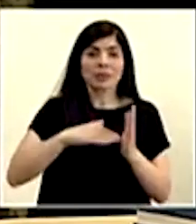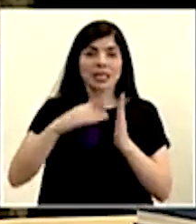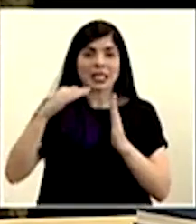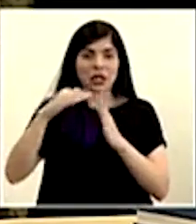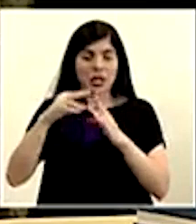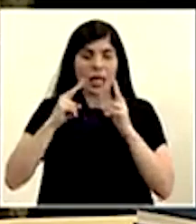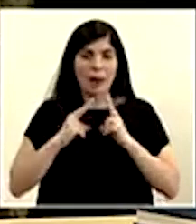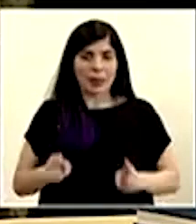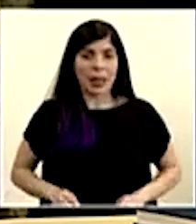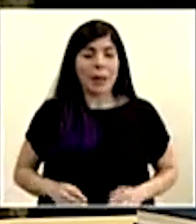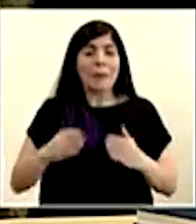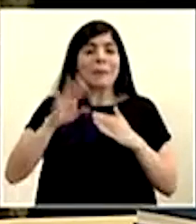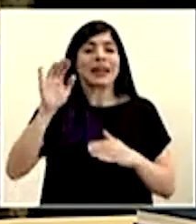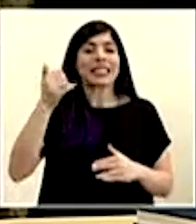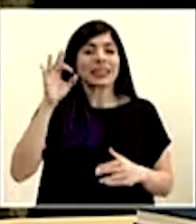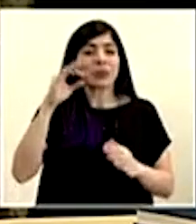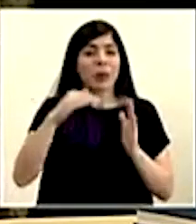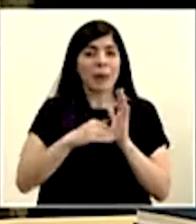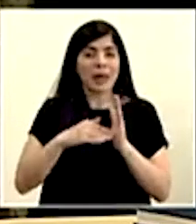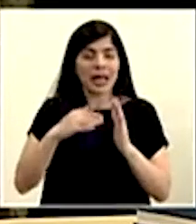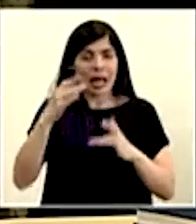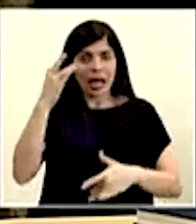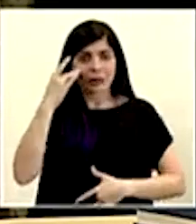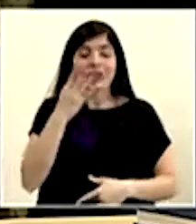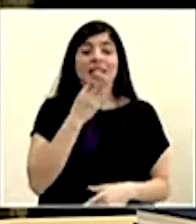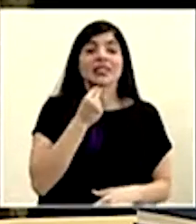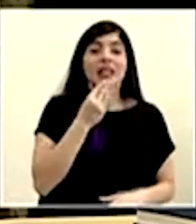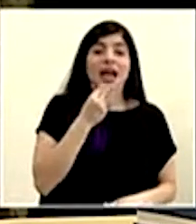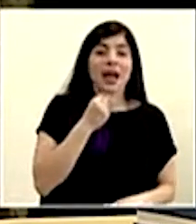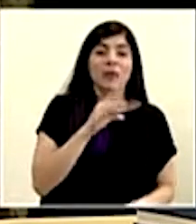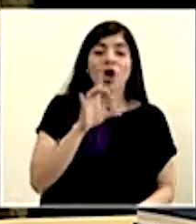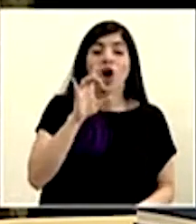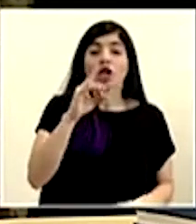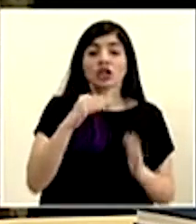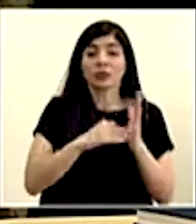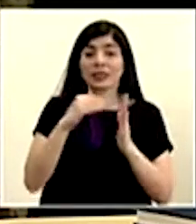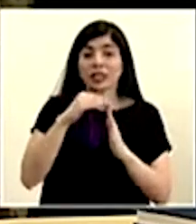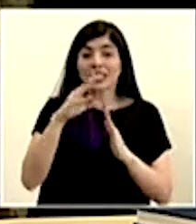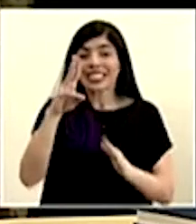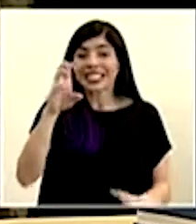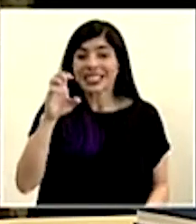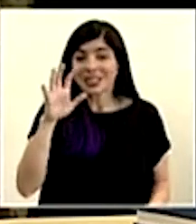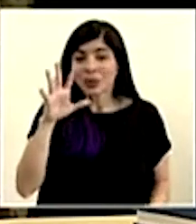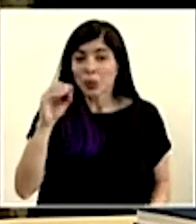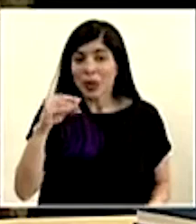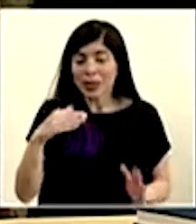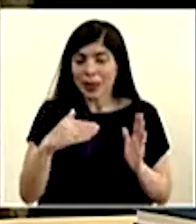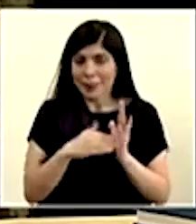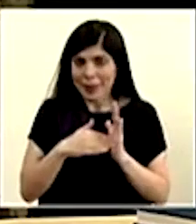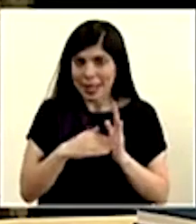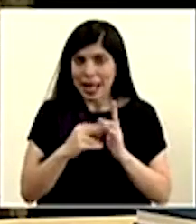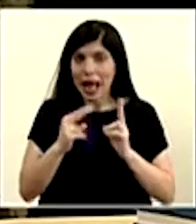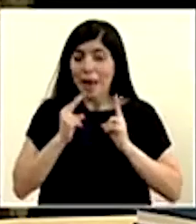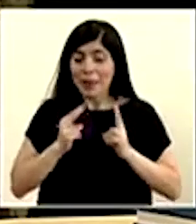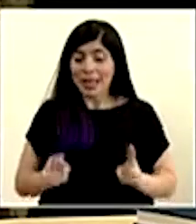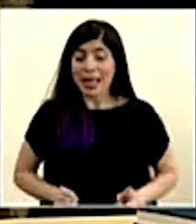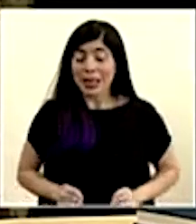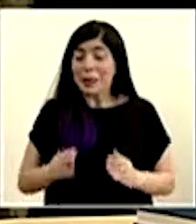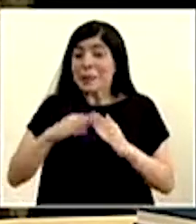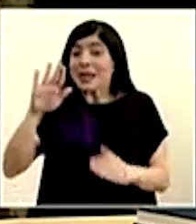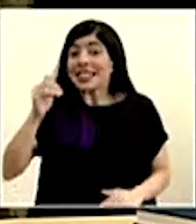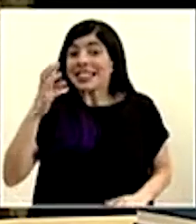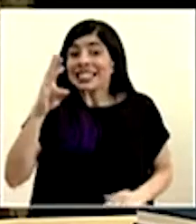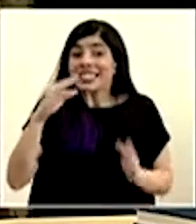más de 19.000 casos. Israel, 8.650.000 habitantes, más de